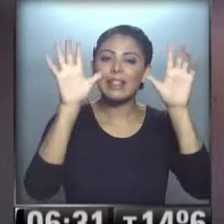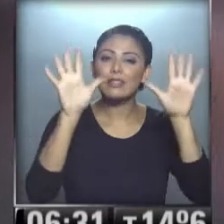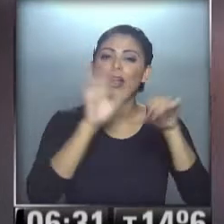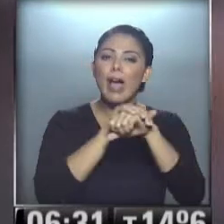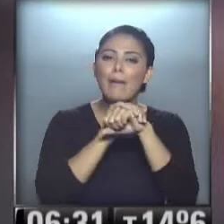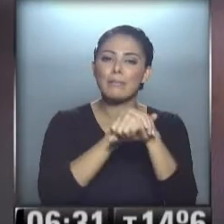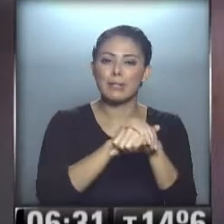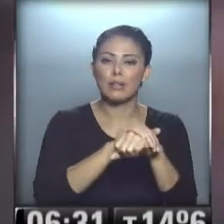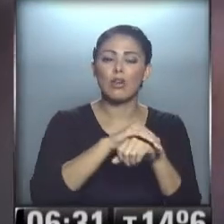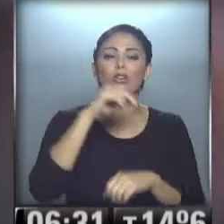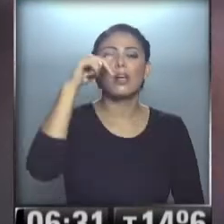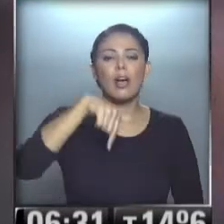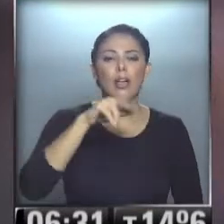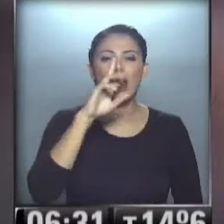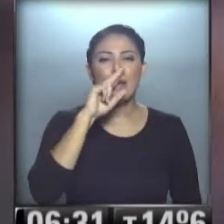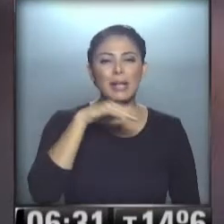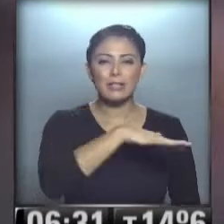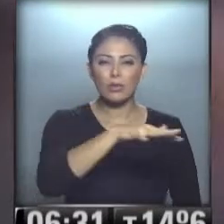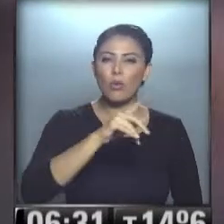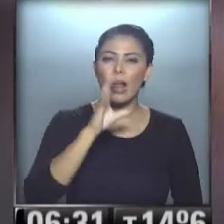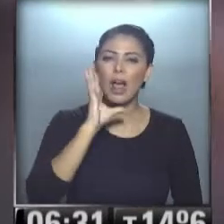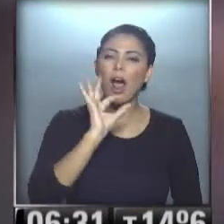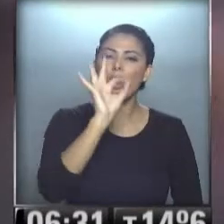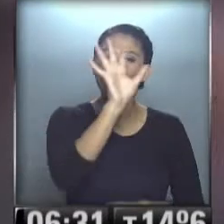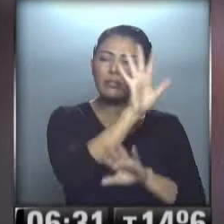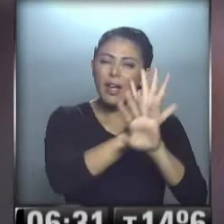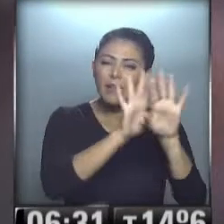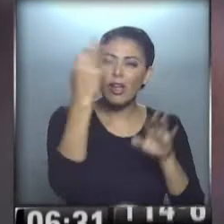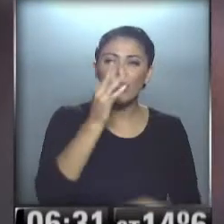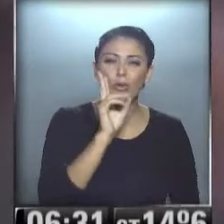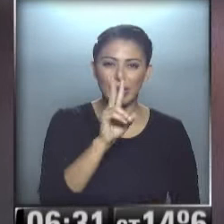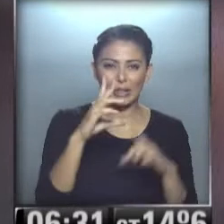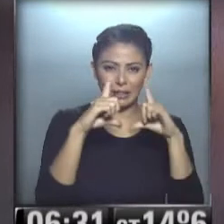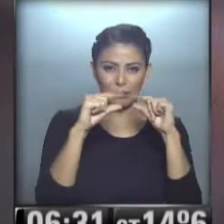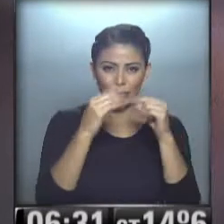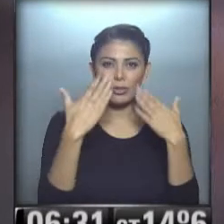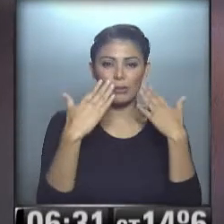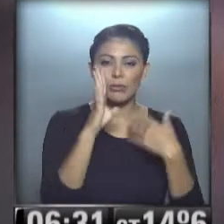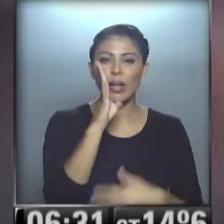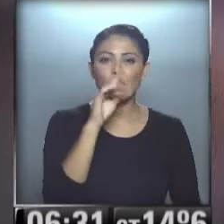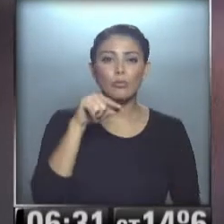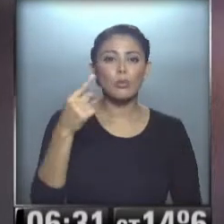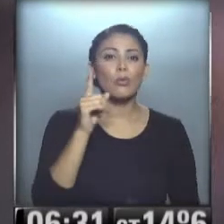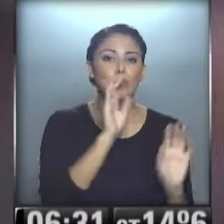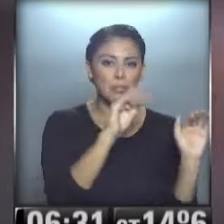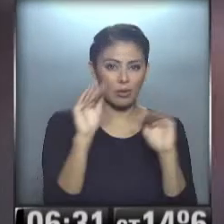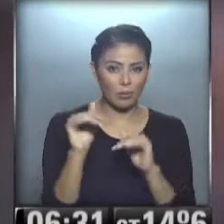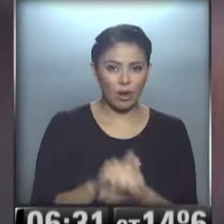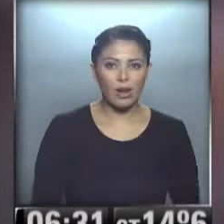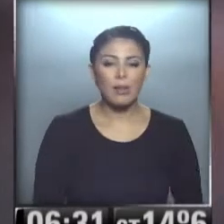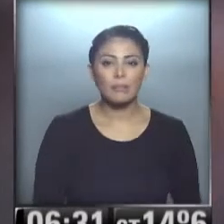E6 a La Plata... ...hay algunos bancos de niebla, neblina, ahí tenemos la temperatura 14-1 también... ...en